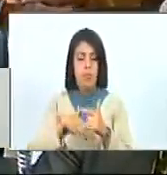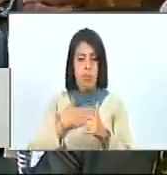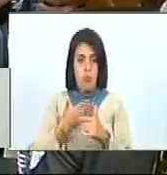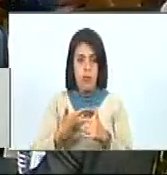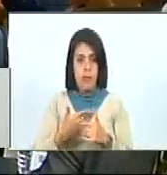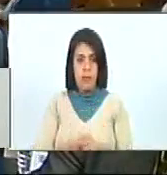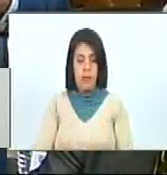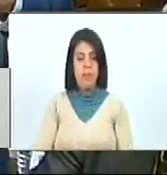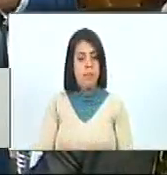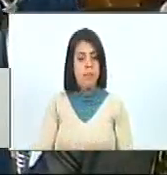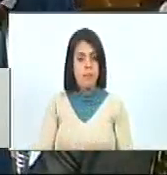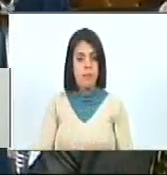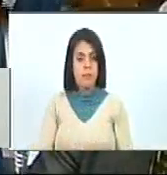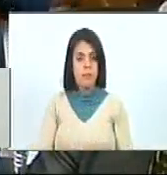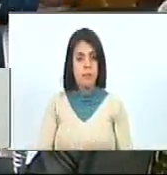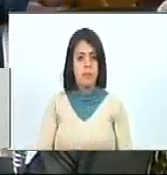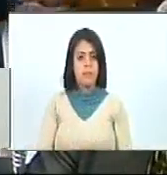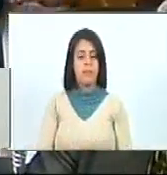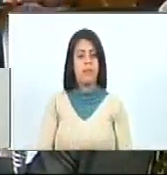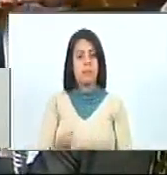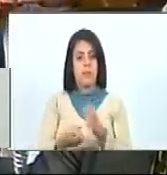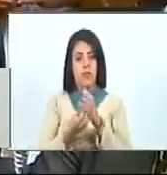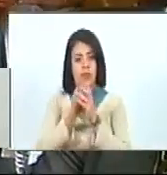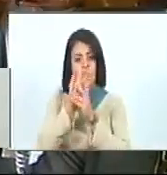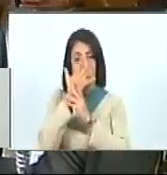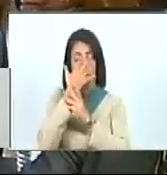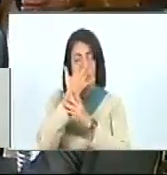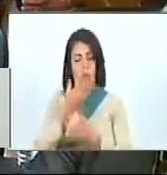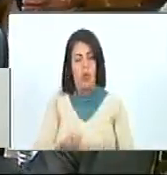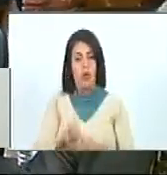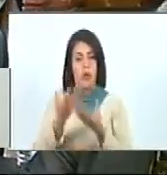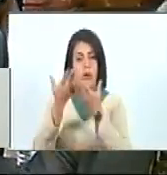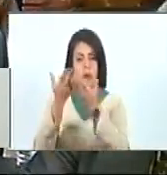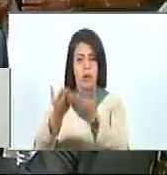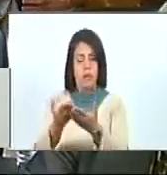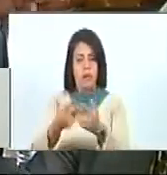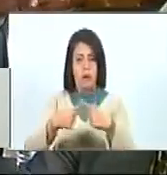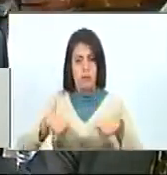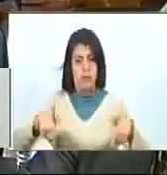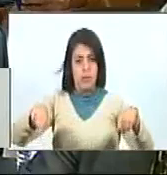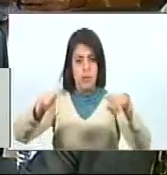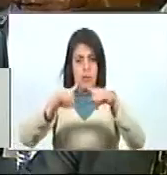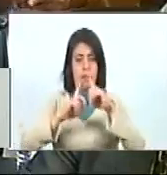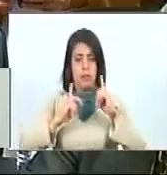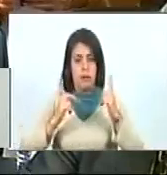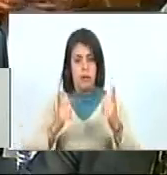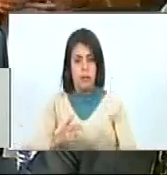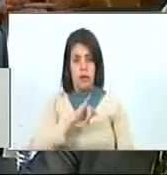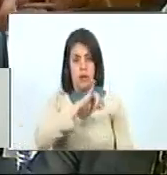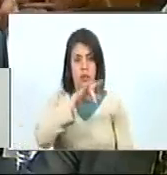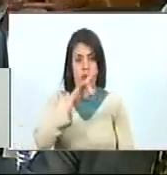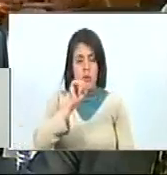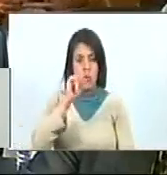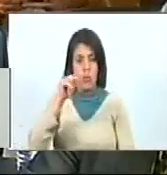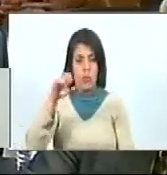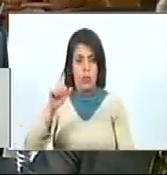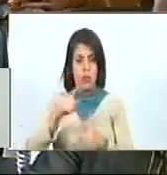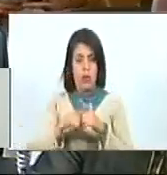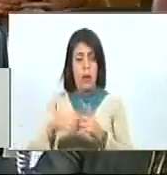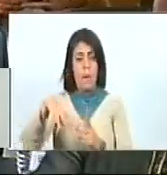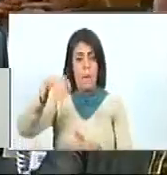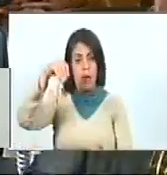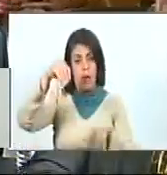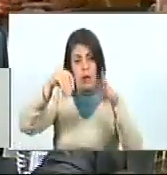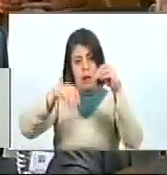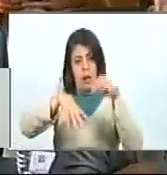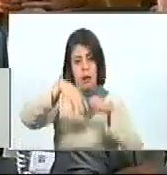colocar una ofrenda floral en el sitio de descanso de Juana Ramírez en el Panteón Nacional,